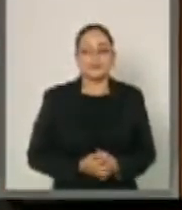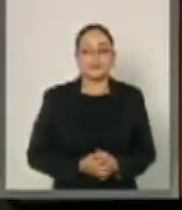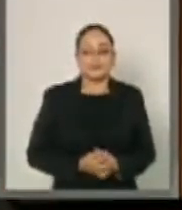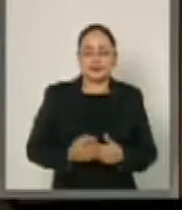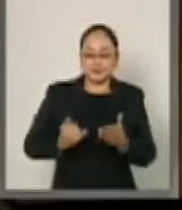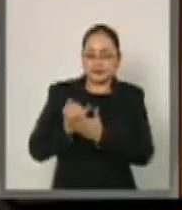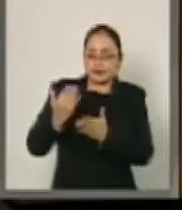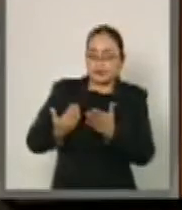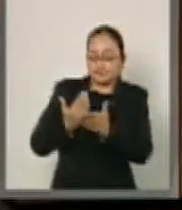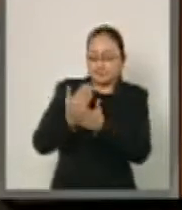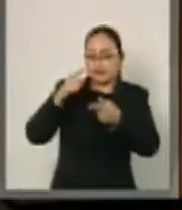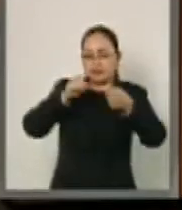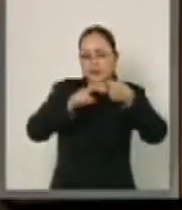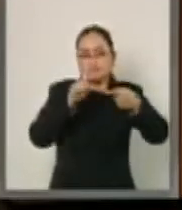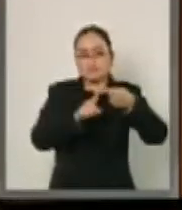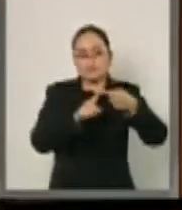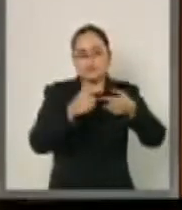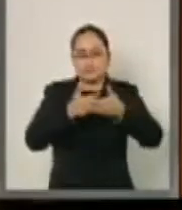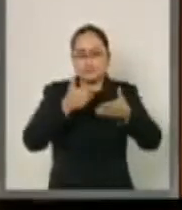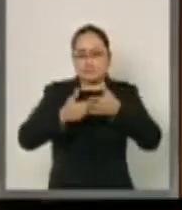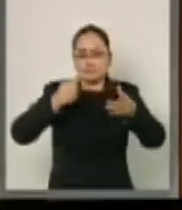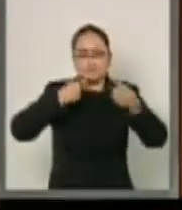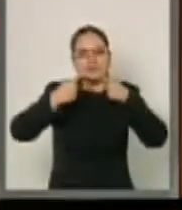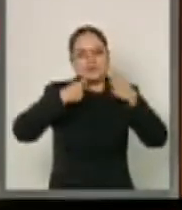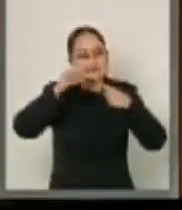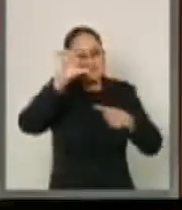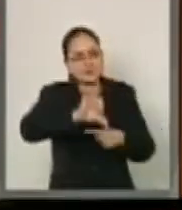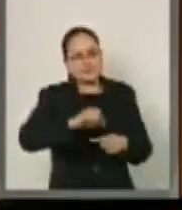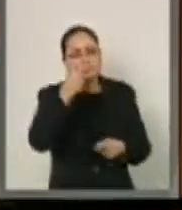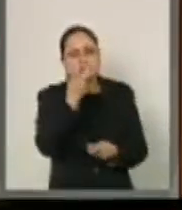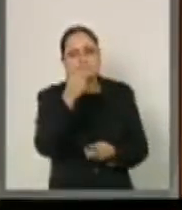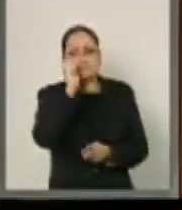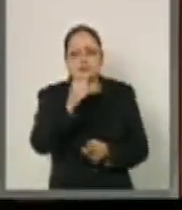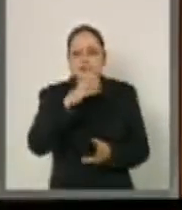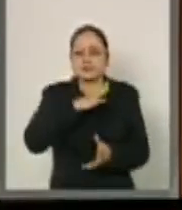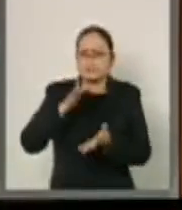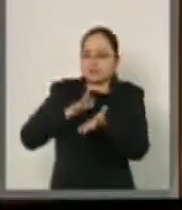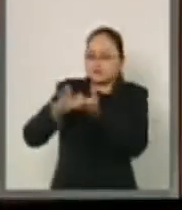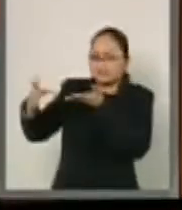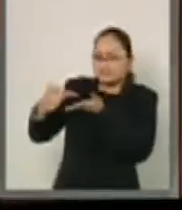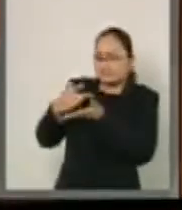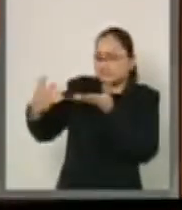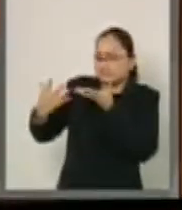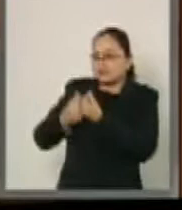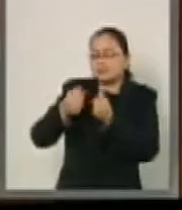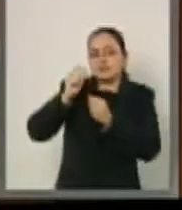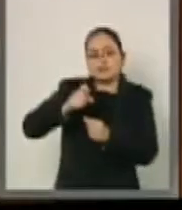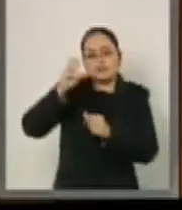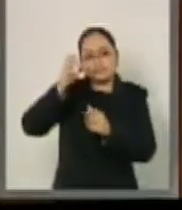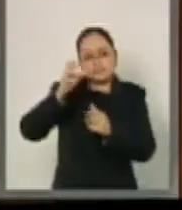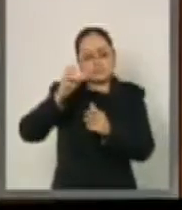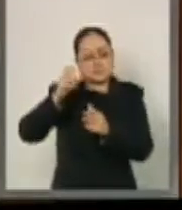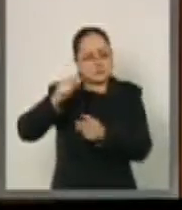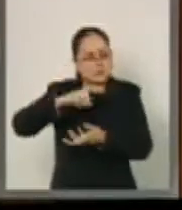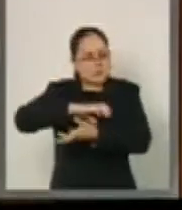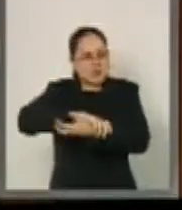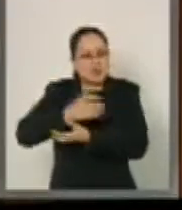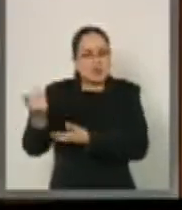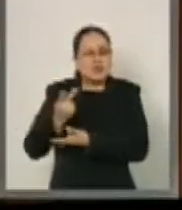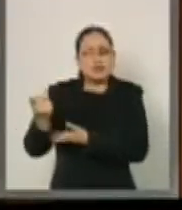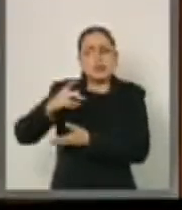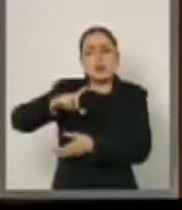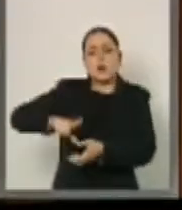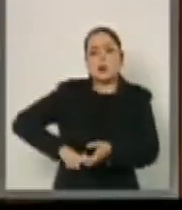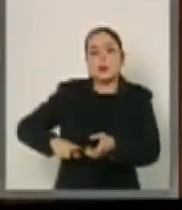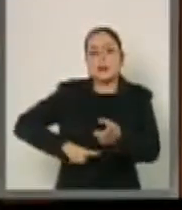a discutir aquí es el convenio de cooperación técnica y científica entre el gobierno de